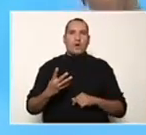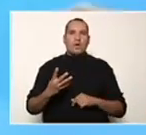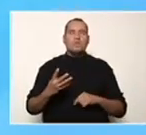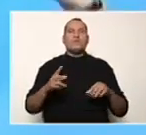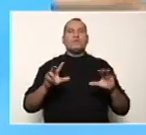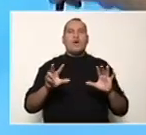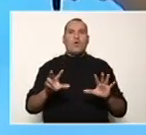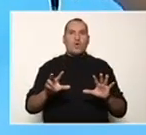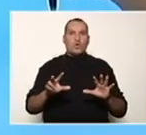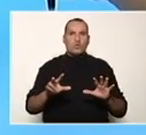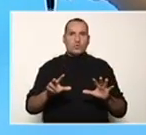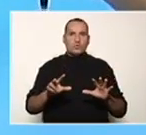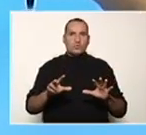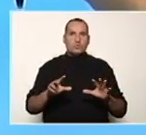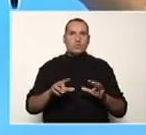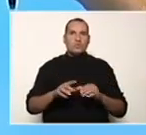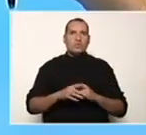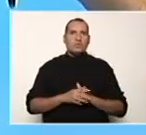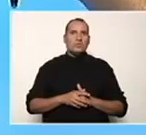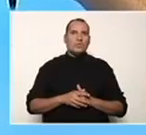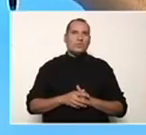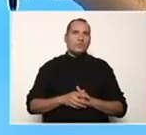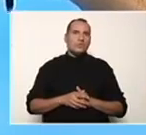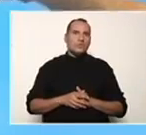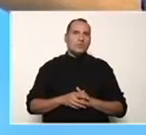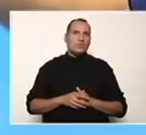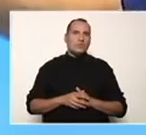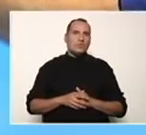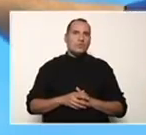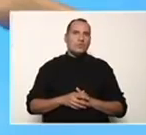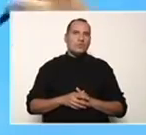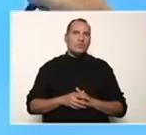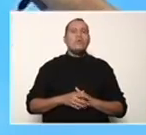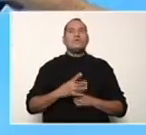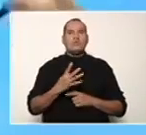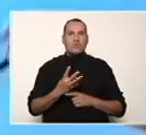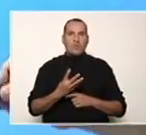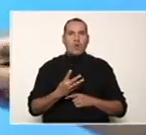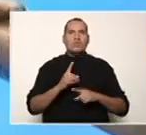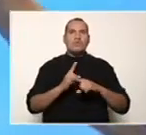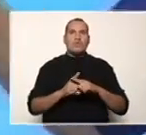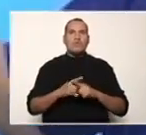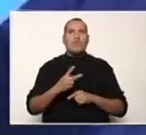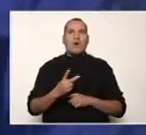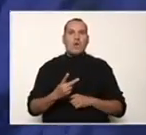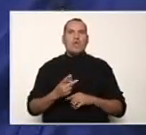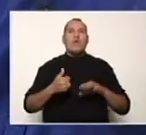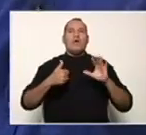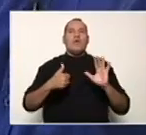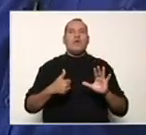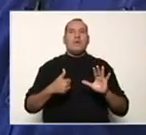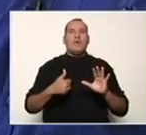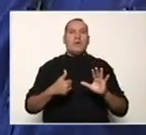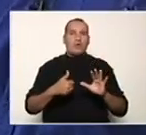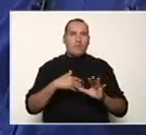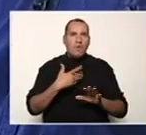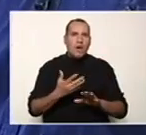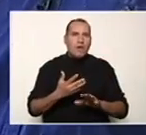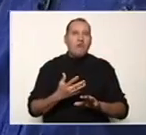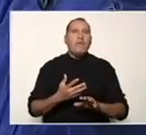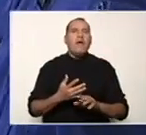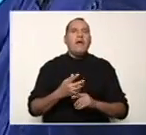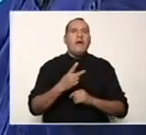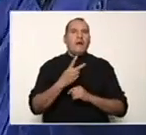da 8, y 4 menos, más 2 sí va a dar 6, entonces los números pueden ser